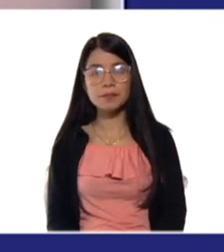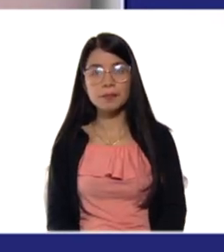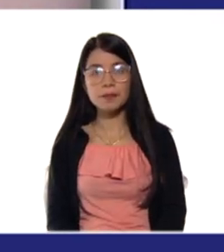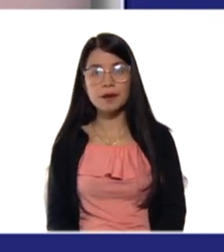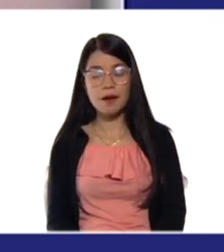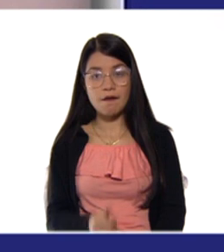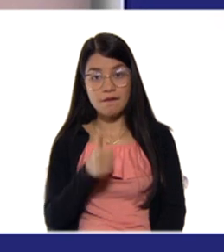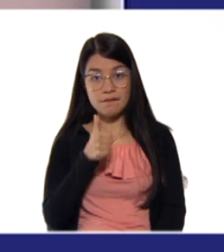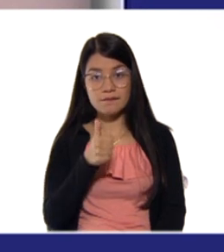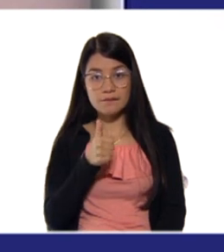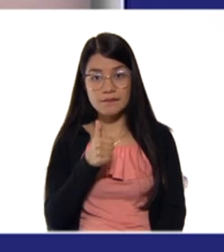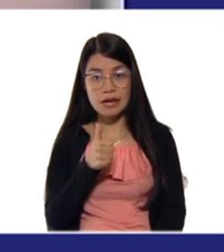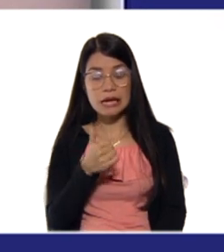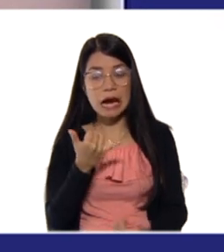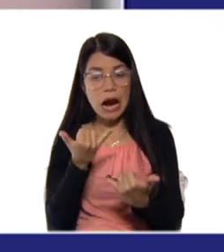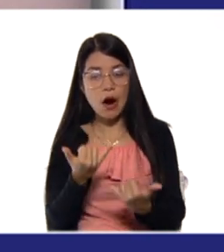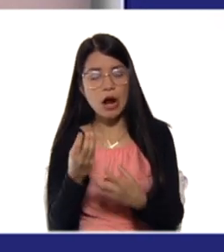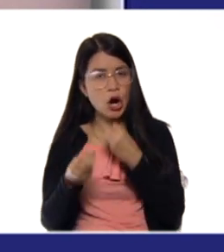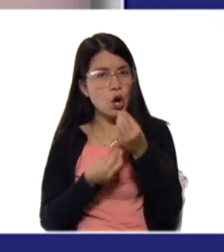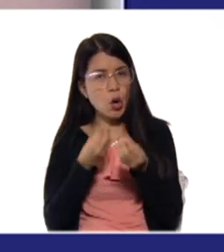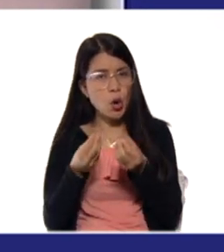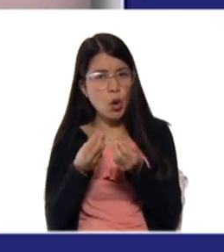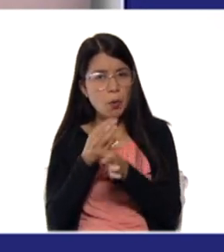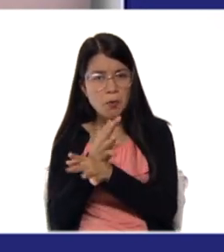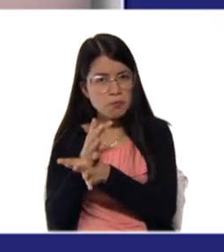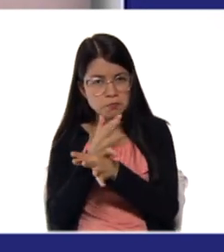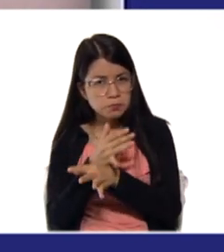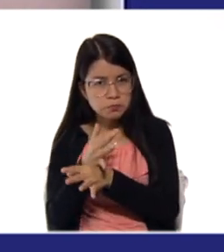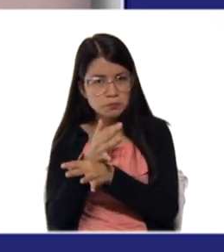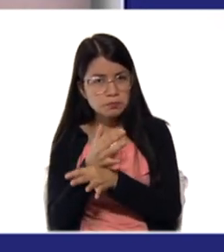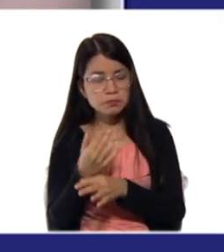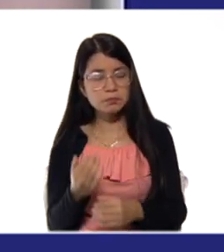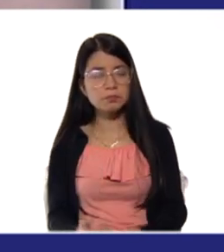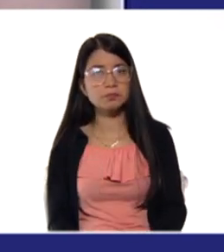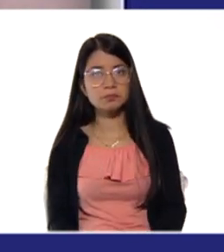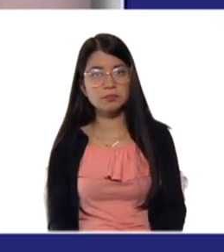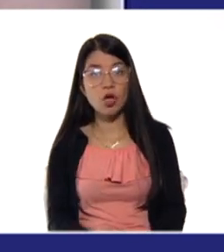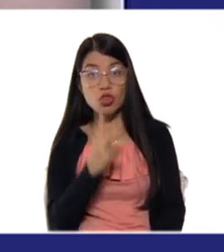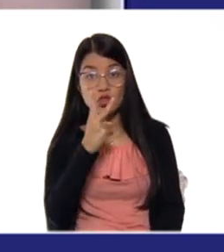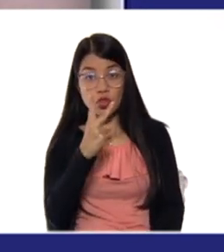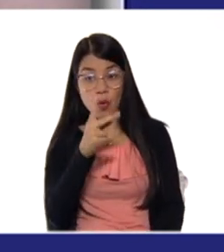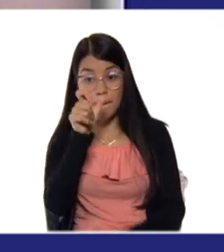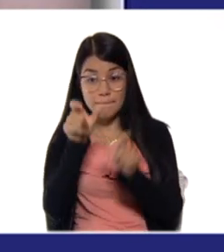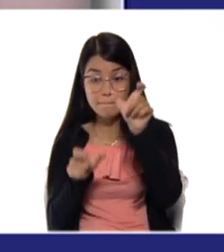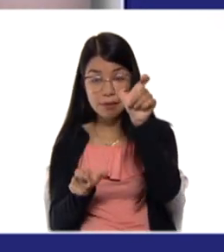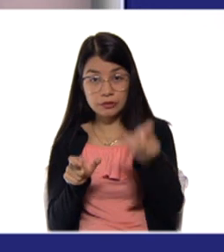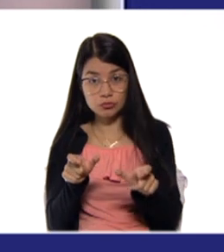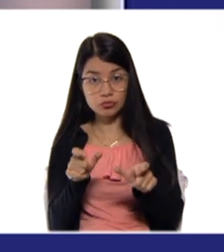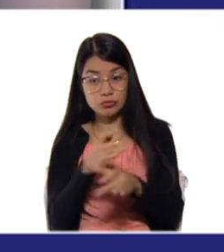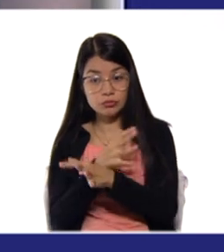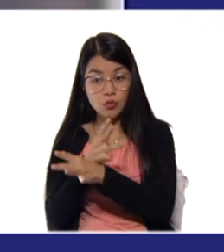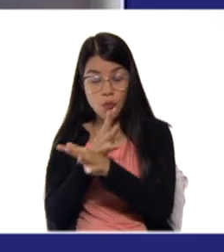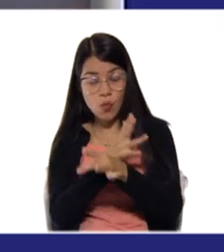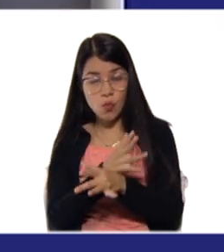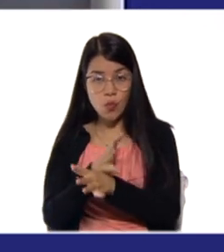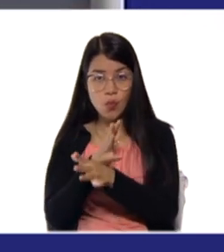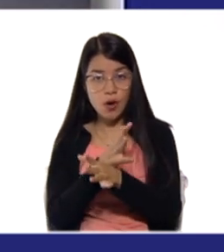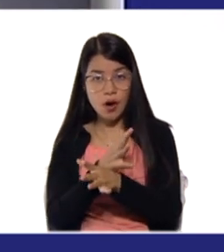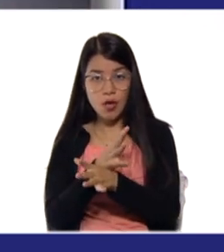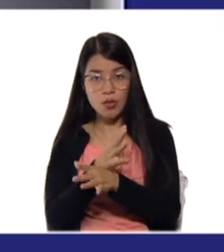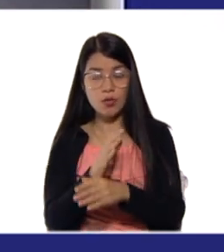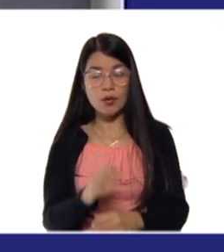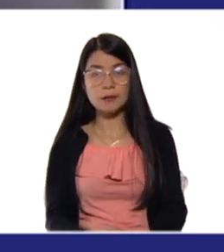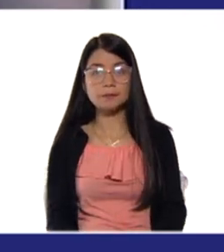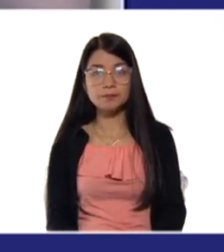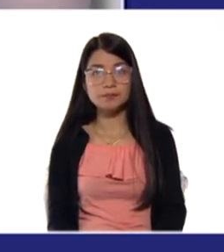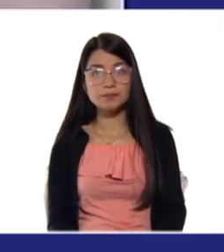Muy bien, ¿cómo se comienza el juego? Son dos jugadores, de los cuales, para